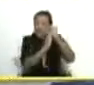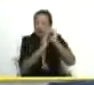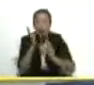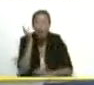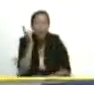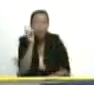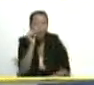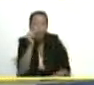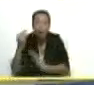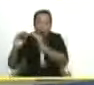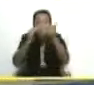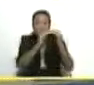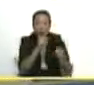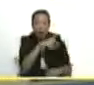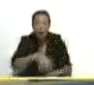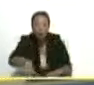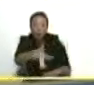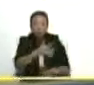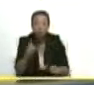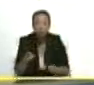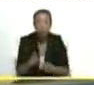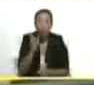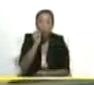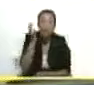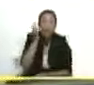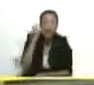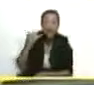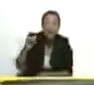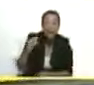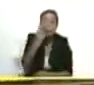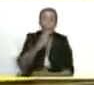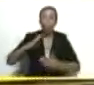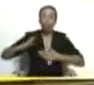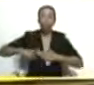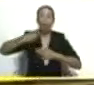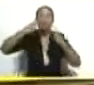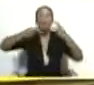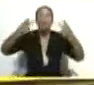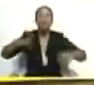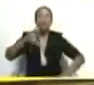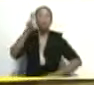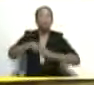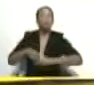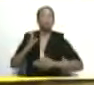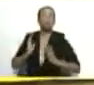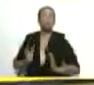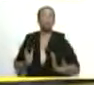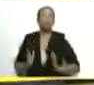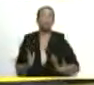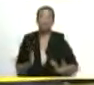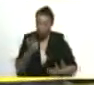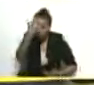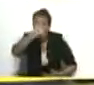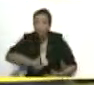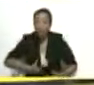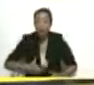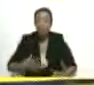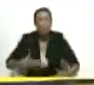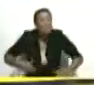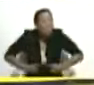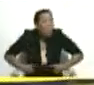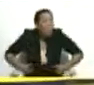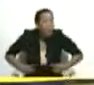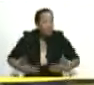las lideresas, o los hombres y mujeres que ocupamos cargos públicos, tenemos que hacer un inmenso